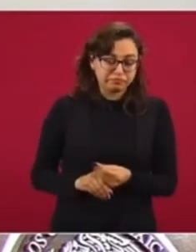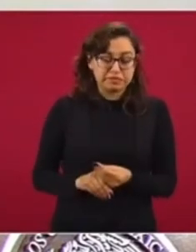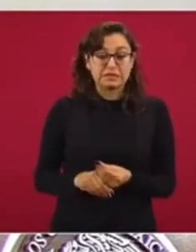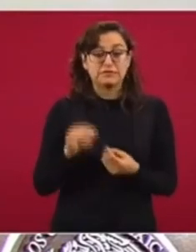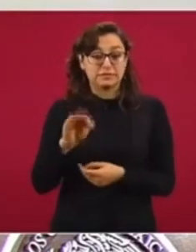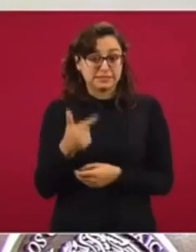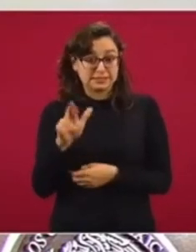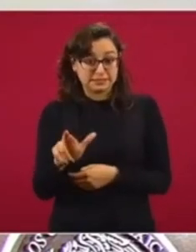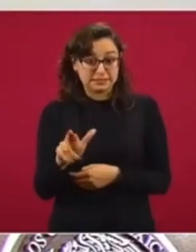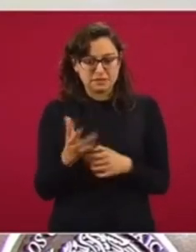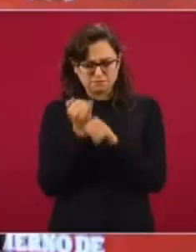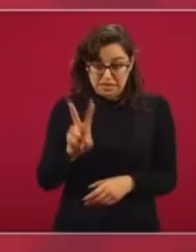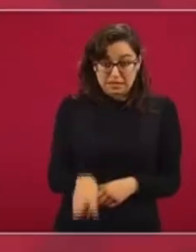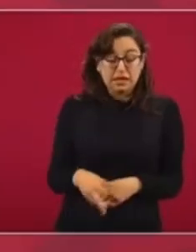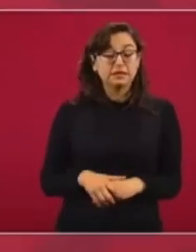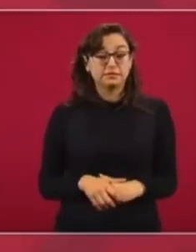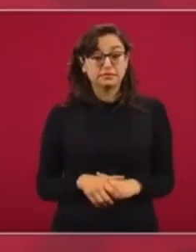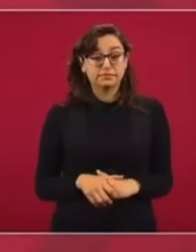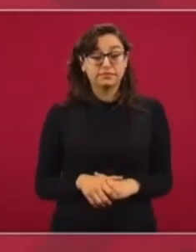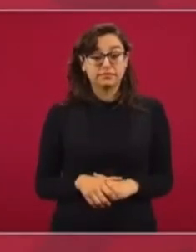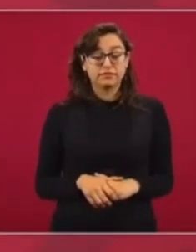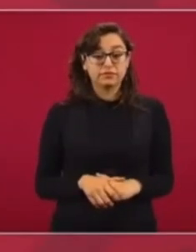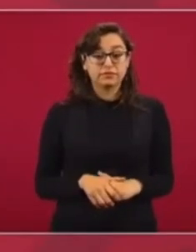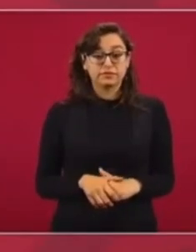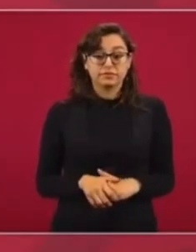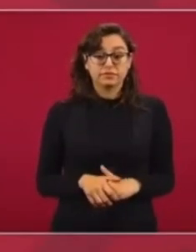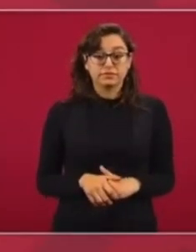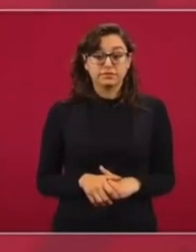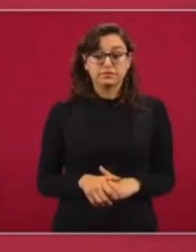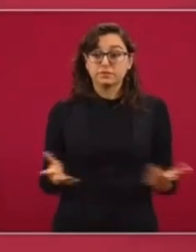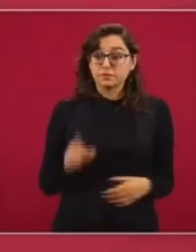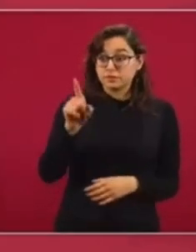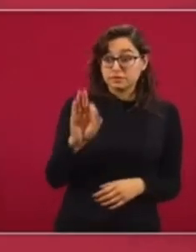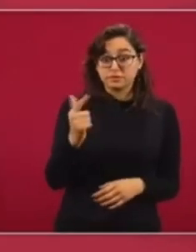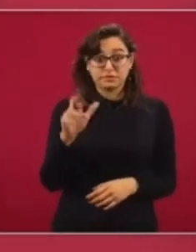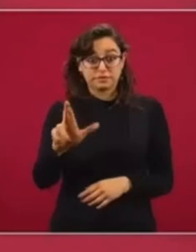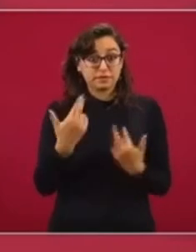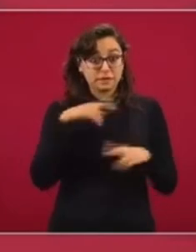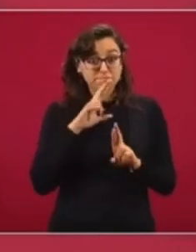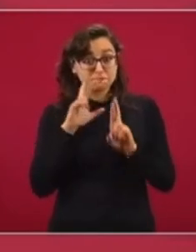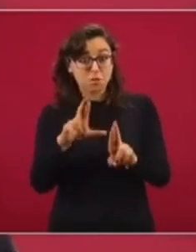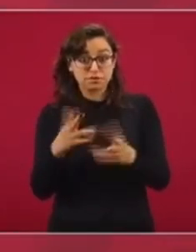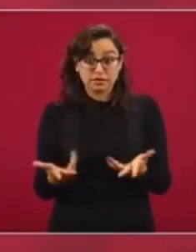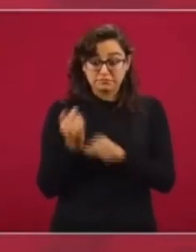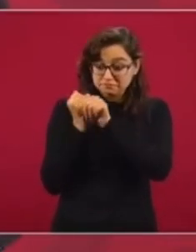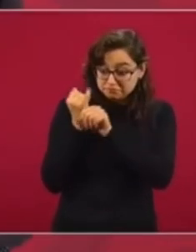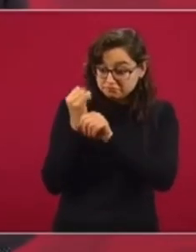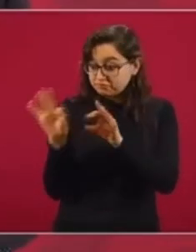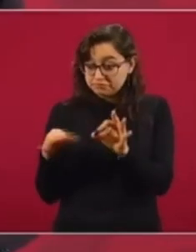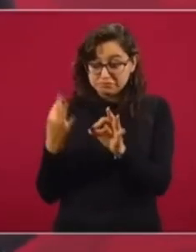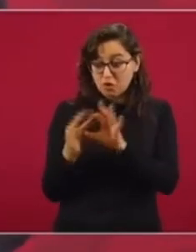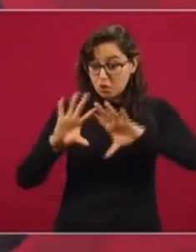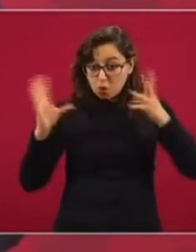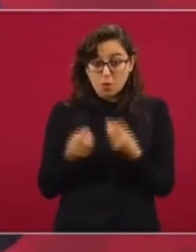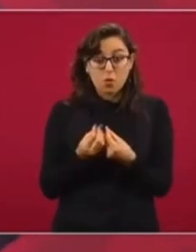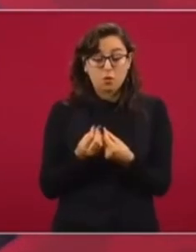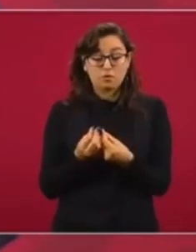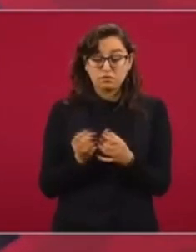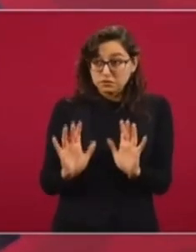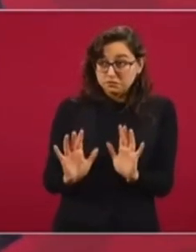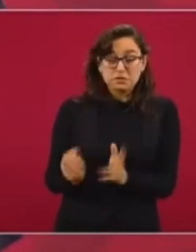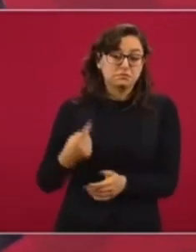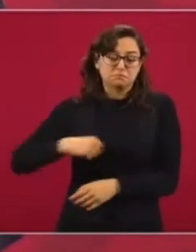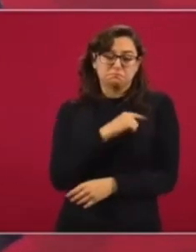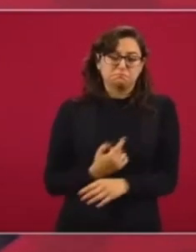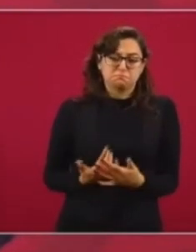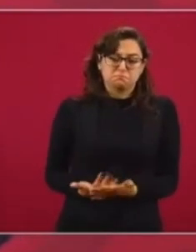está haciendo la indagatoria. Vamos a esperar a que la Fiscalía se termine de integrar todos estos